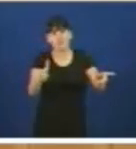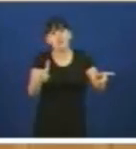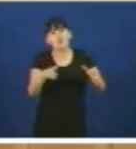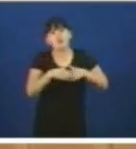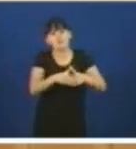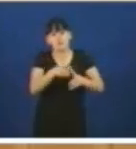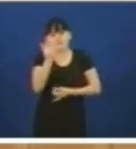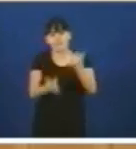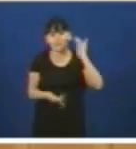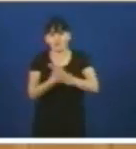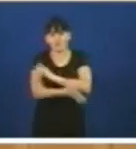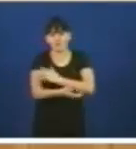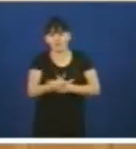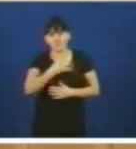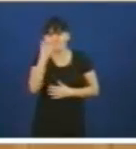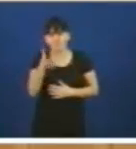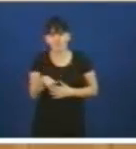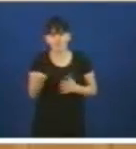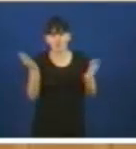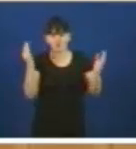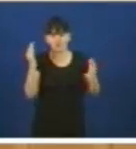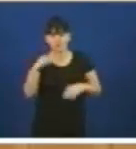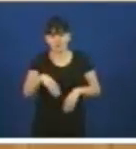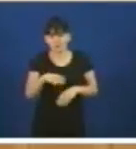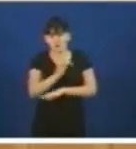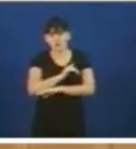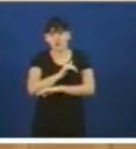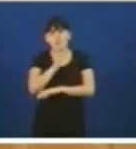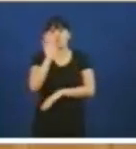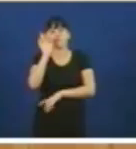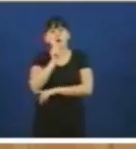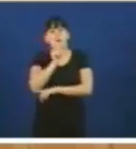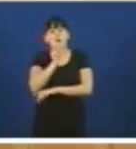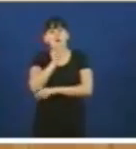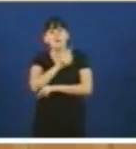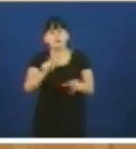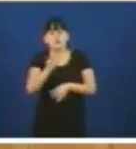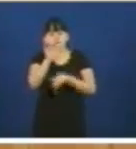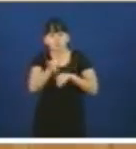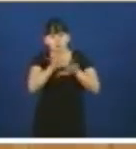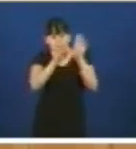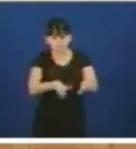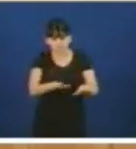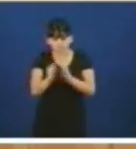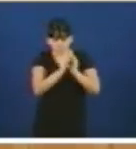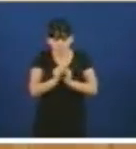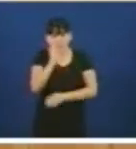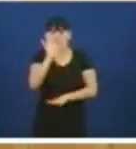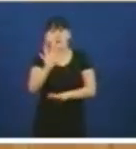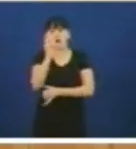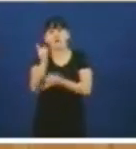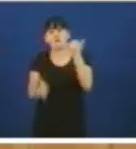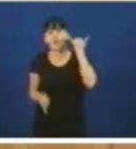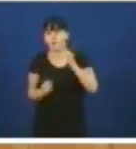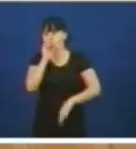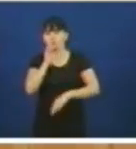cando se fala de excredito político é iso xente que vota unha cousa que non vai cumprir e aquí votou-se por unanimidade a empezar polo pequeno atila polo